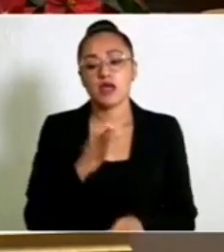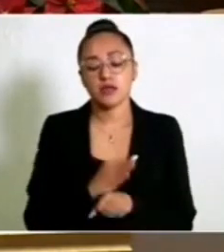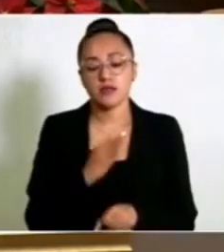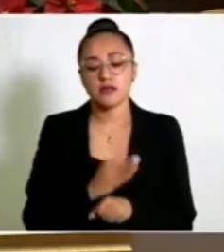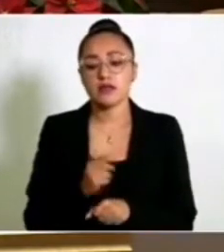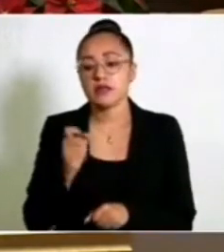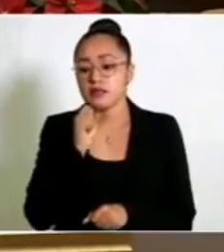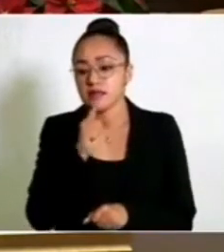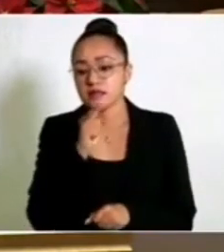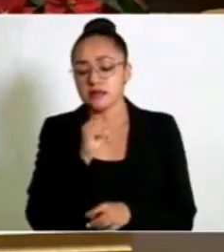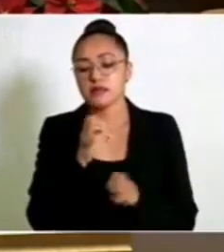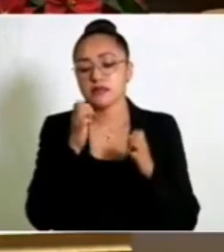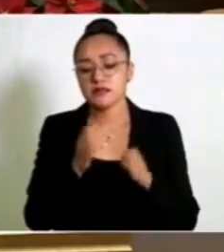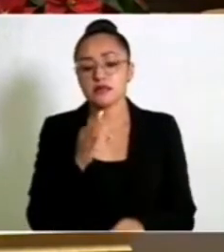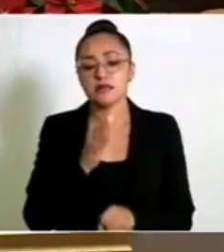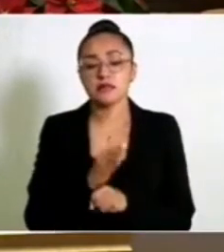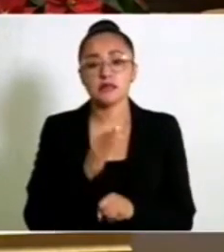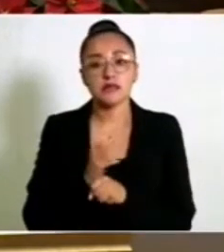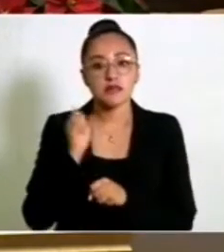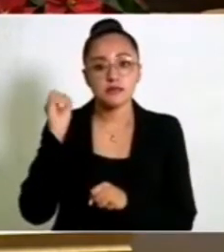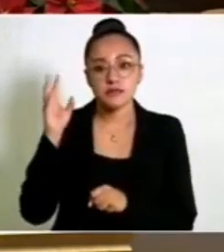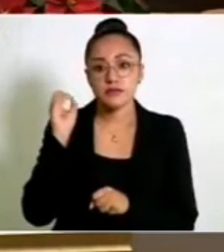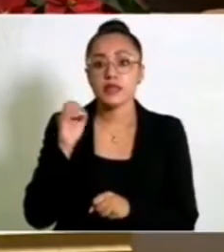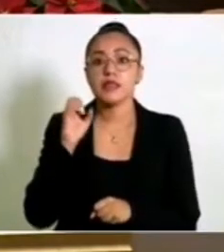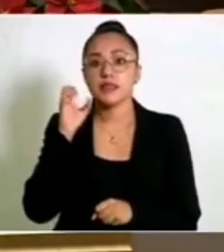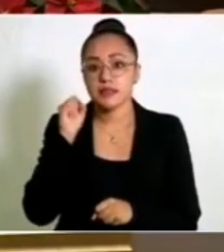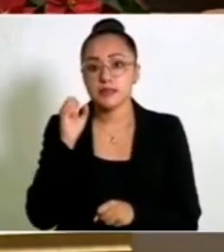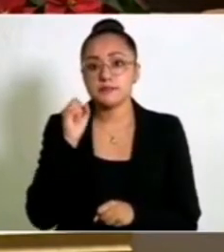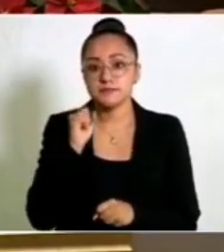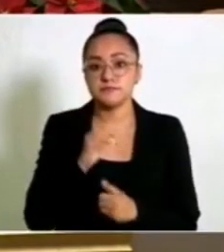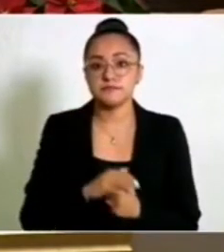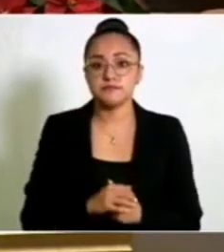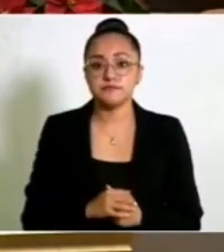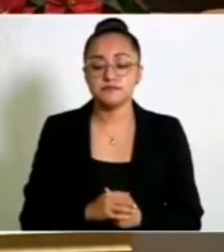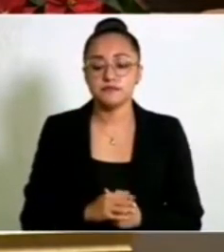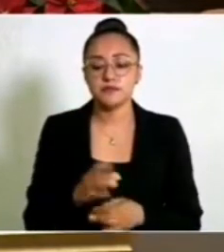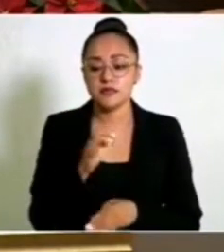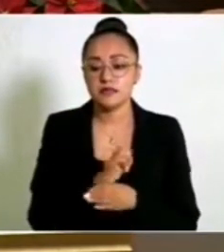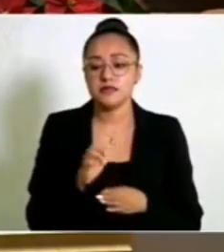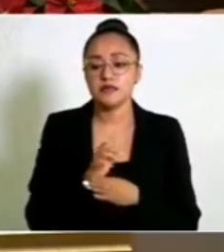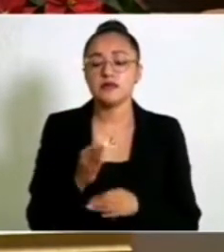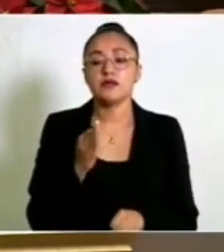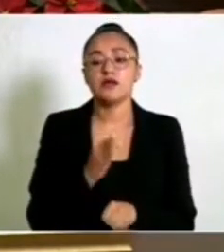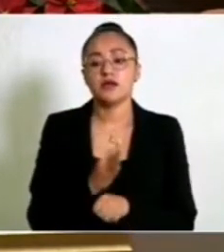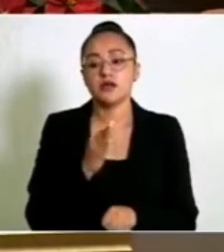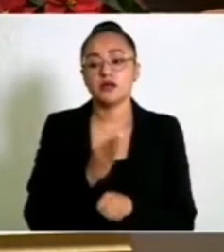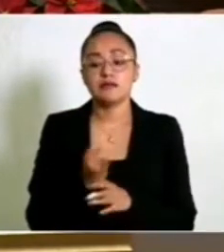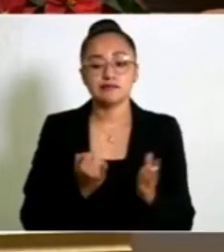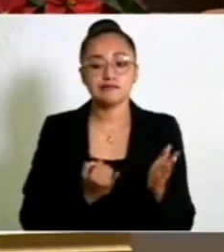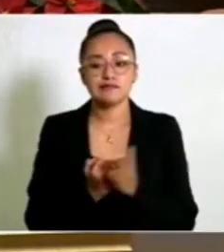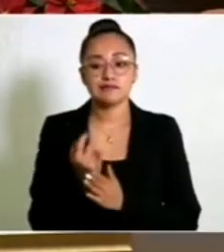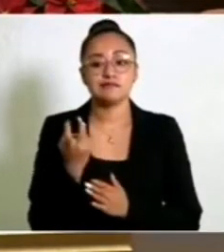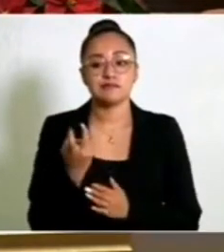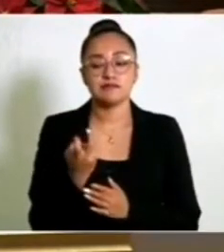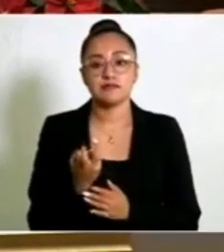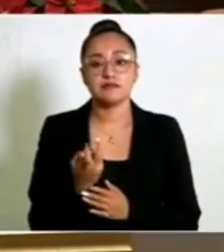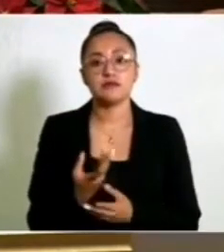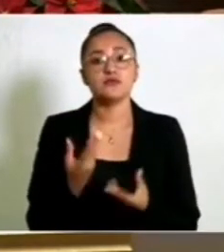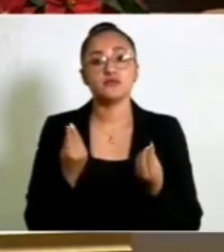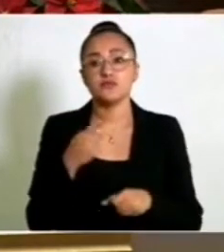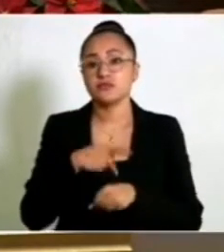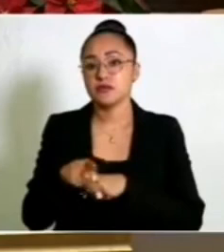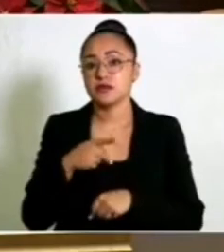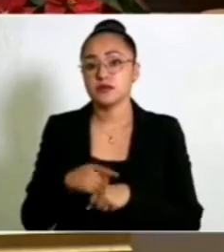Jalisco está en semáforo naranja. Entonces, esa decisión puede ser tener muchos